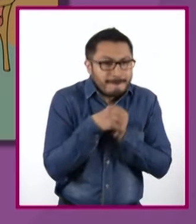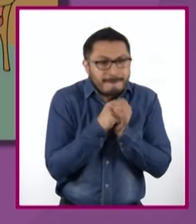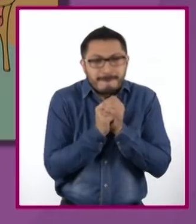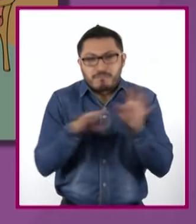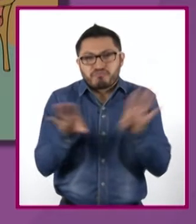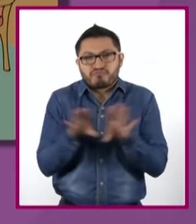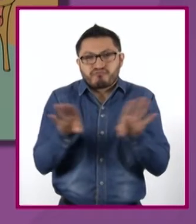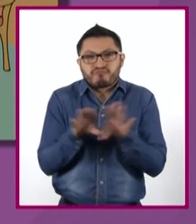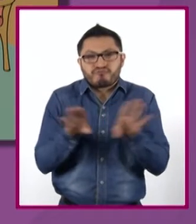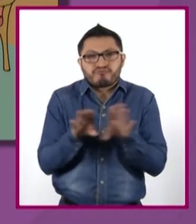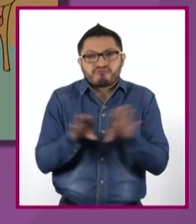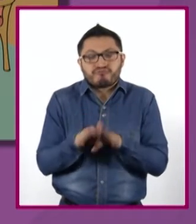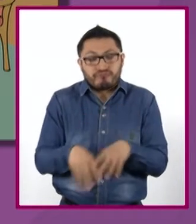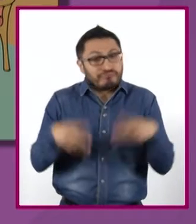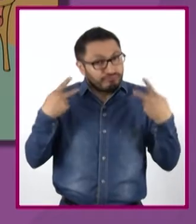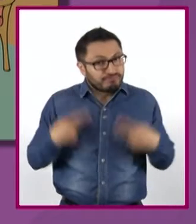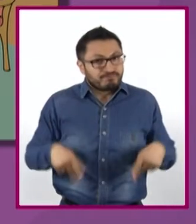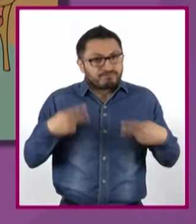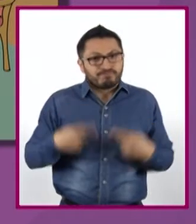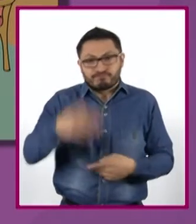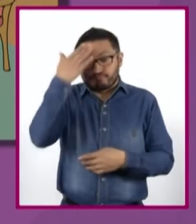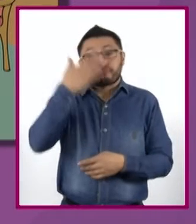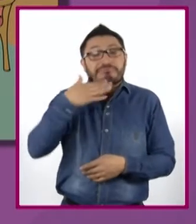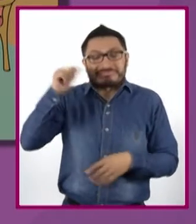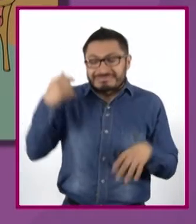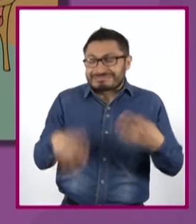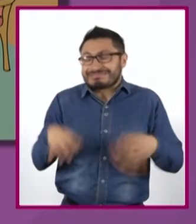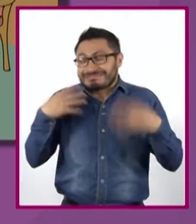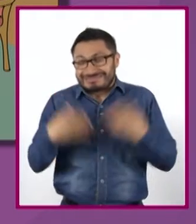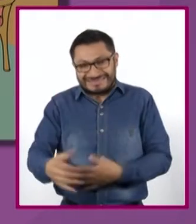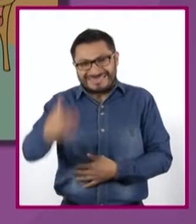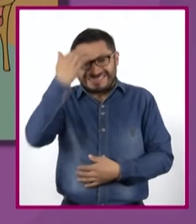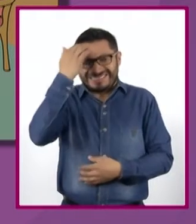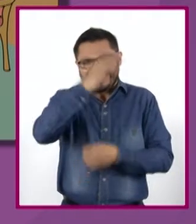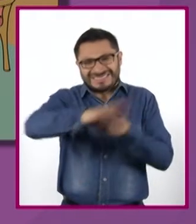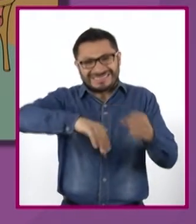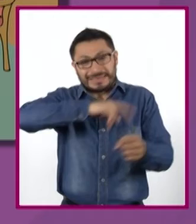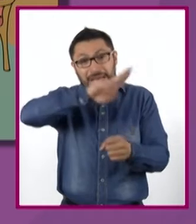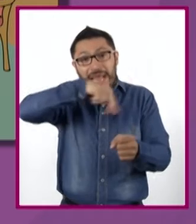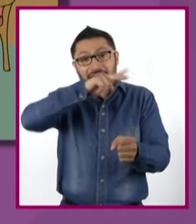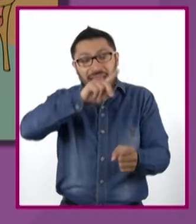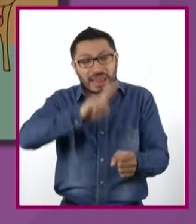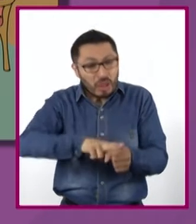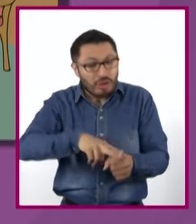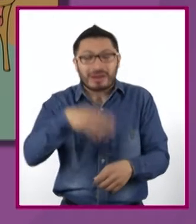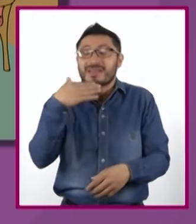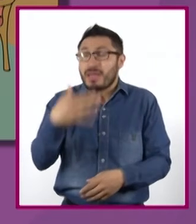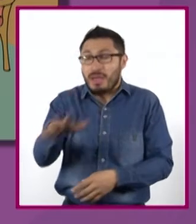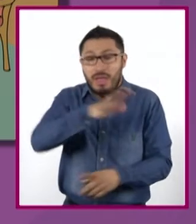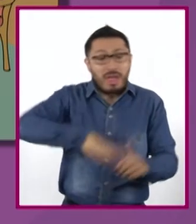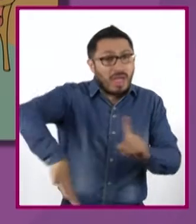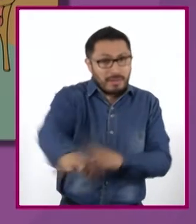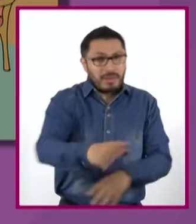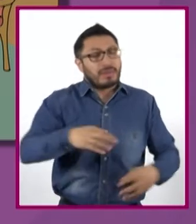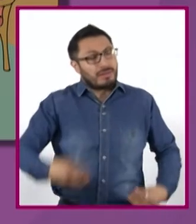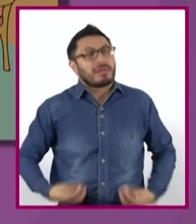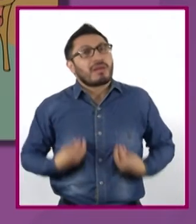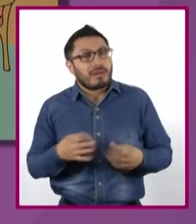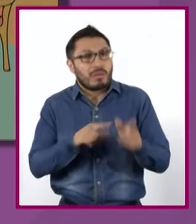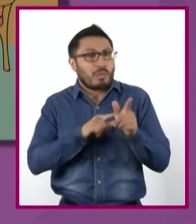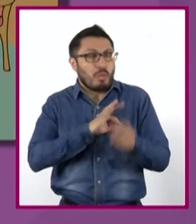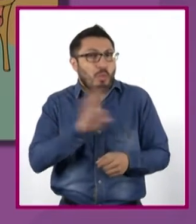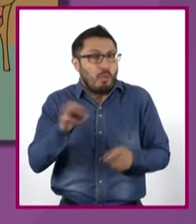gente que era muy hábil y que conocía muy bien la naturaleza. Así pudieron sobrevivir, ¿sí?